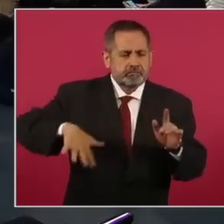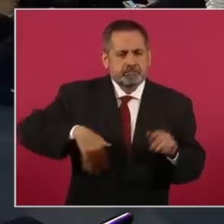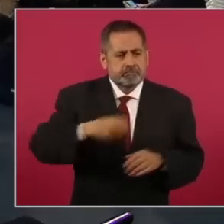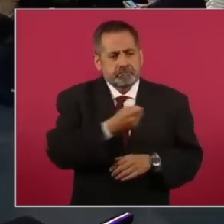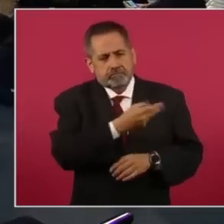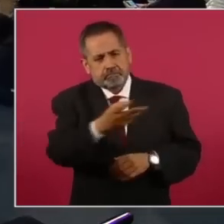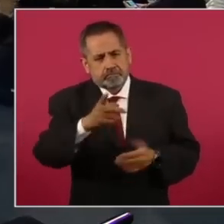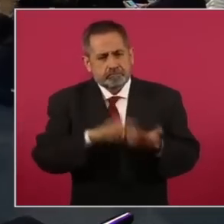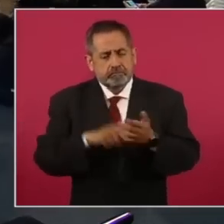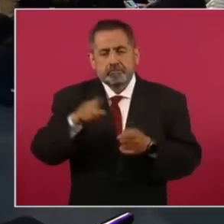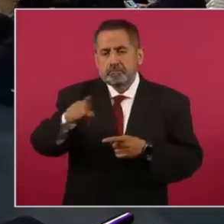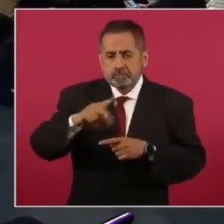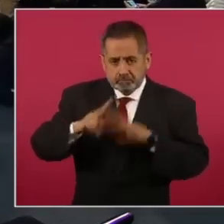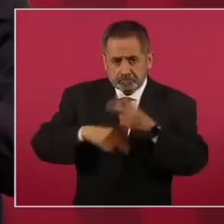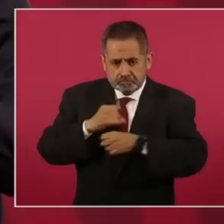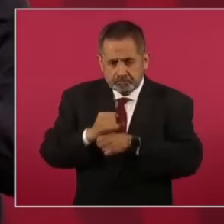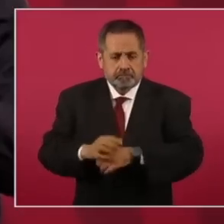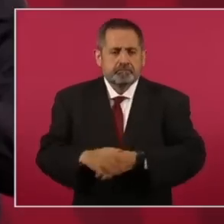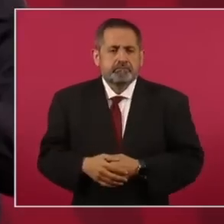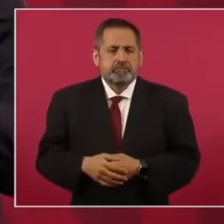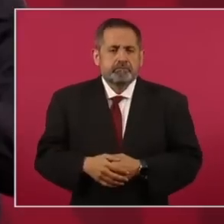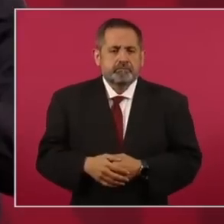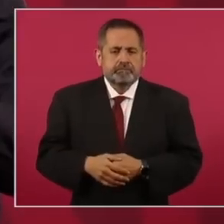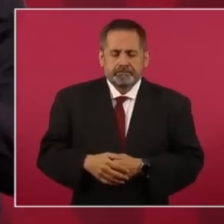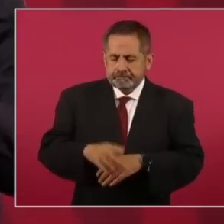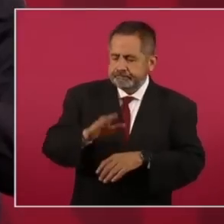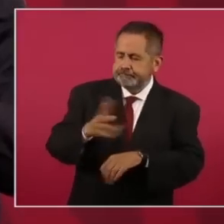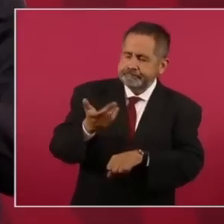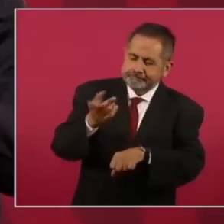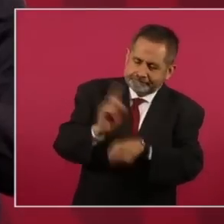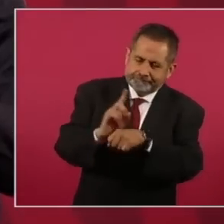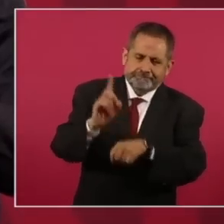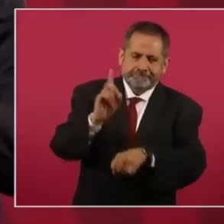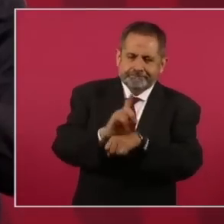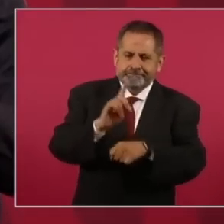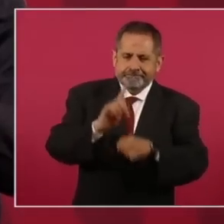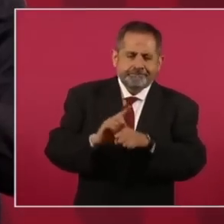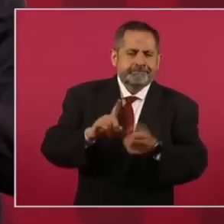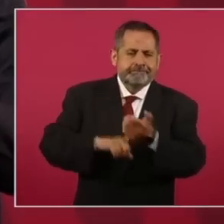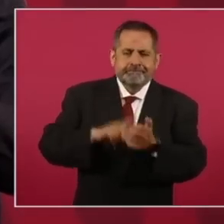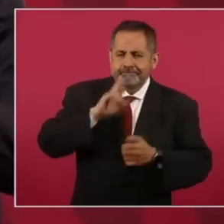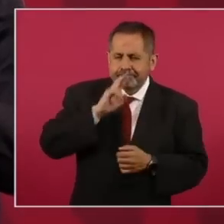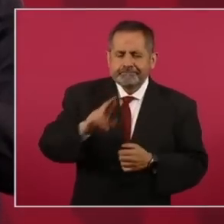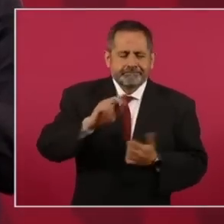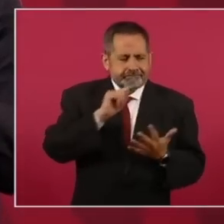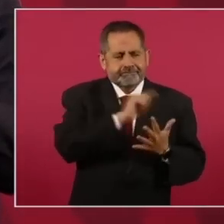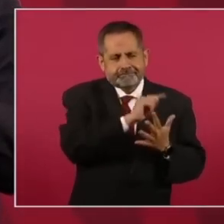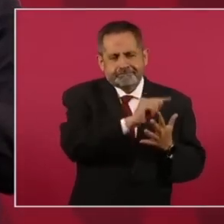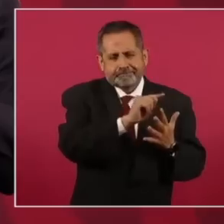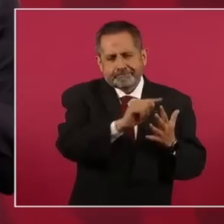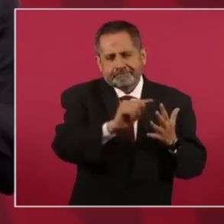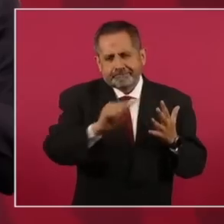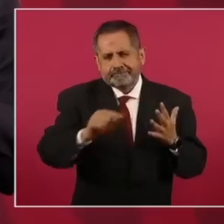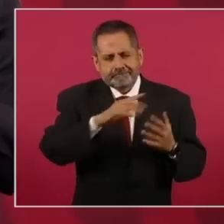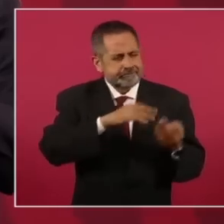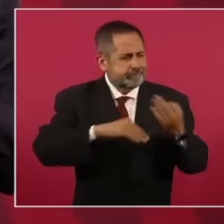y que ustedes sí le han dado seguimiento? Todos los días tenemos reportes y avisos de personas